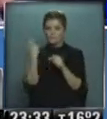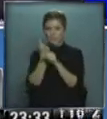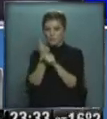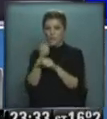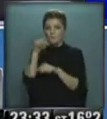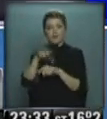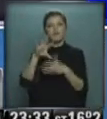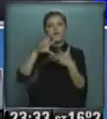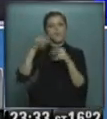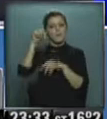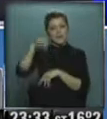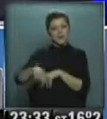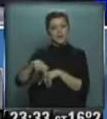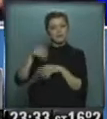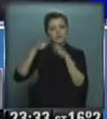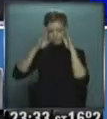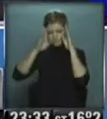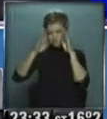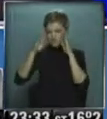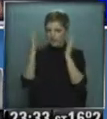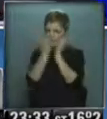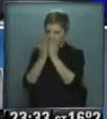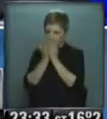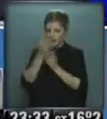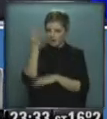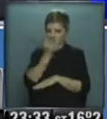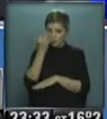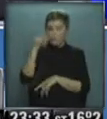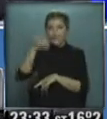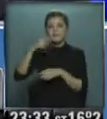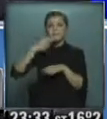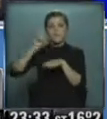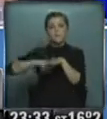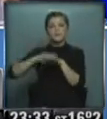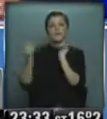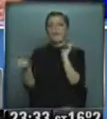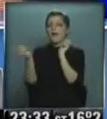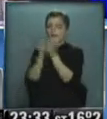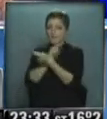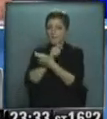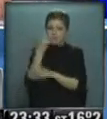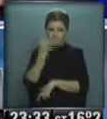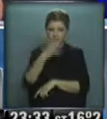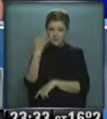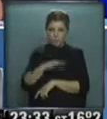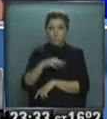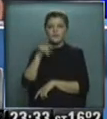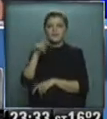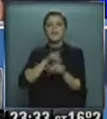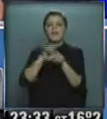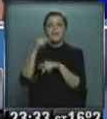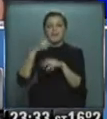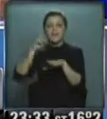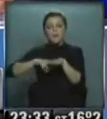gesto de que esto se va a estudiar y se va a analizar va a haber algún cambio en el impuesto a las ganancias sobre los salarios tratar de bajar la incidencia del